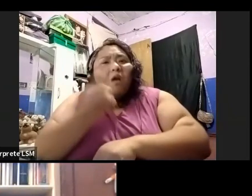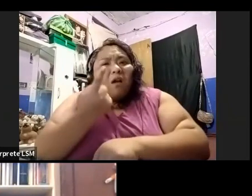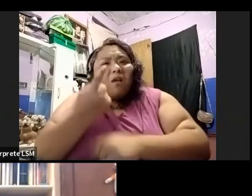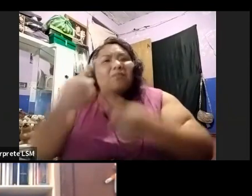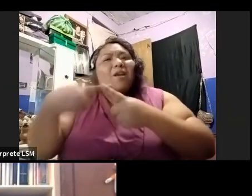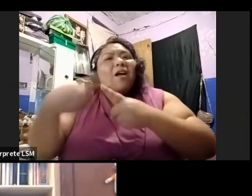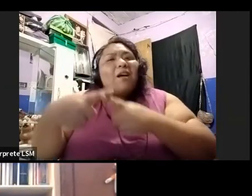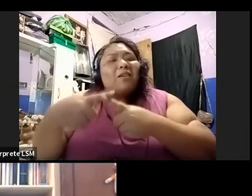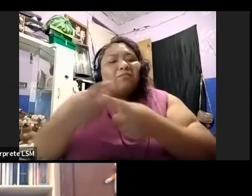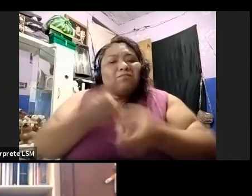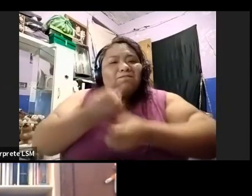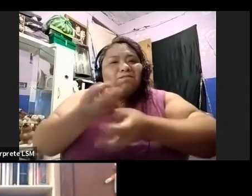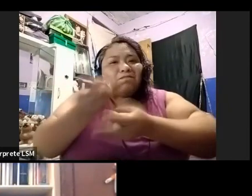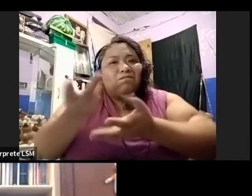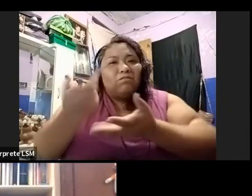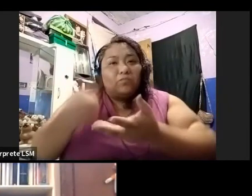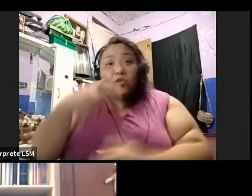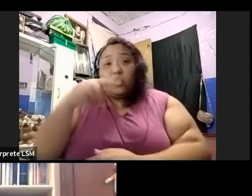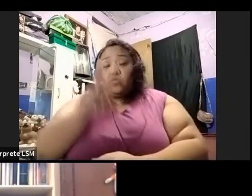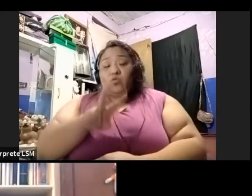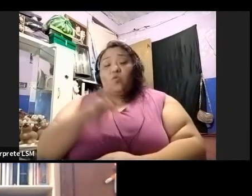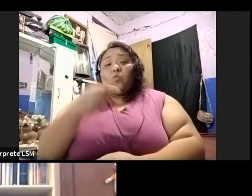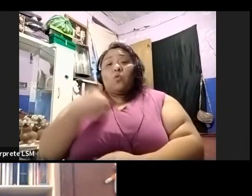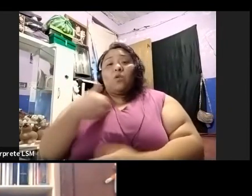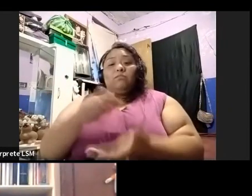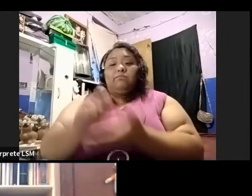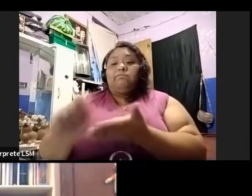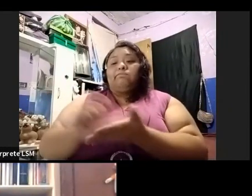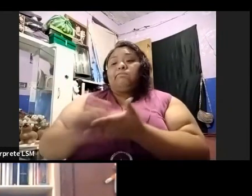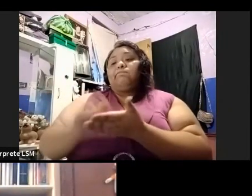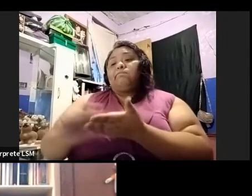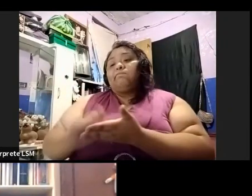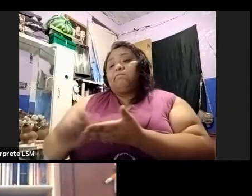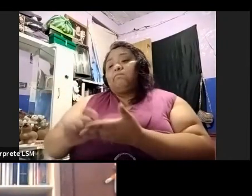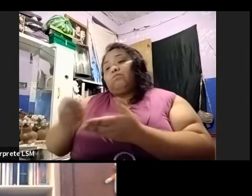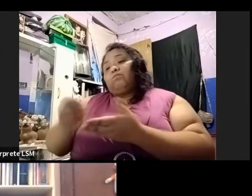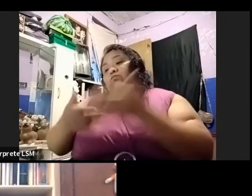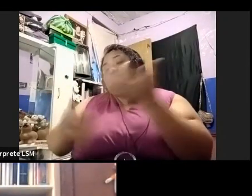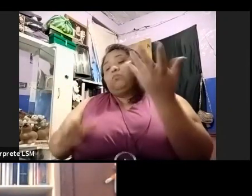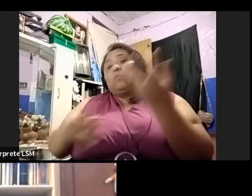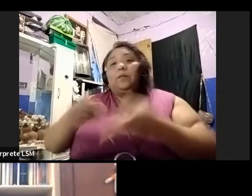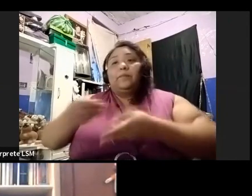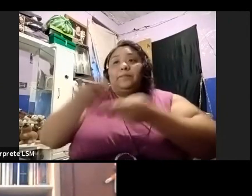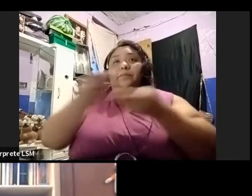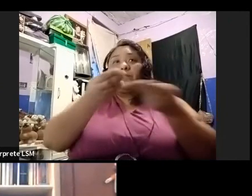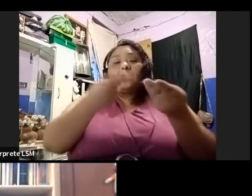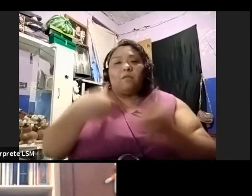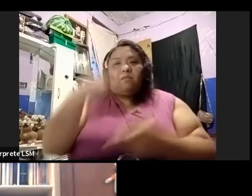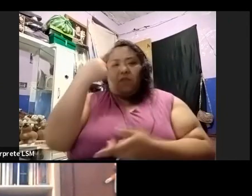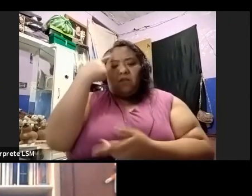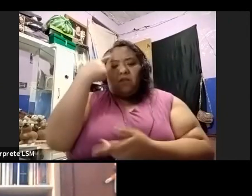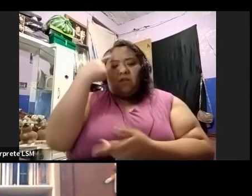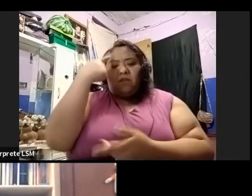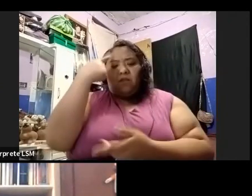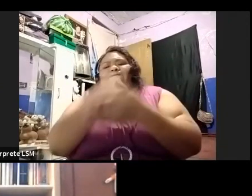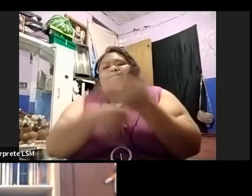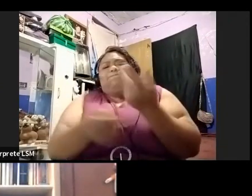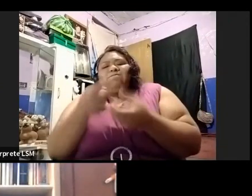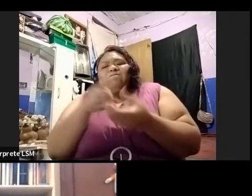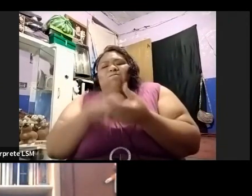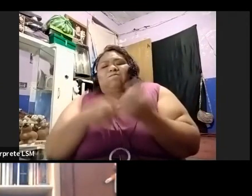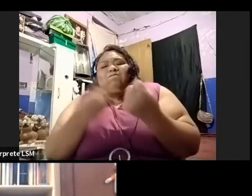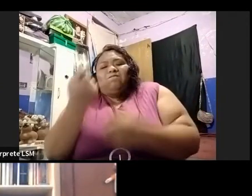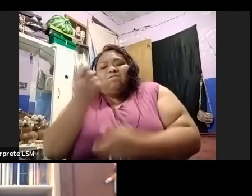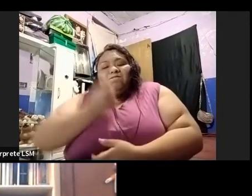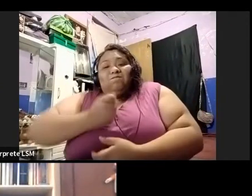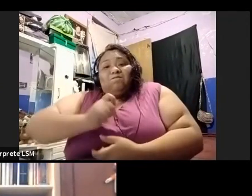muy partidaria de motivar a la gente que escriba, que escriba, que se dé permiso de ir más hacia adentro, de utilizar el recurso de la escritura. Y